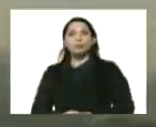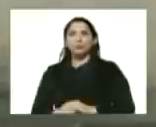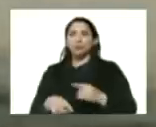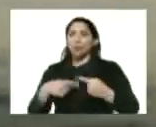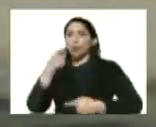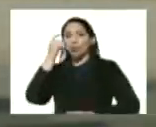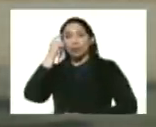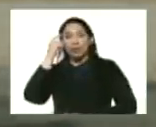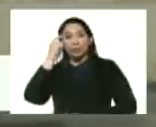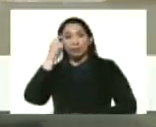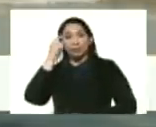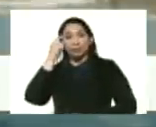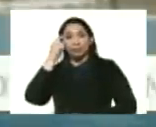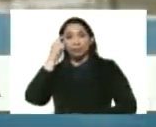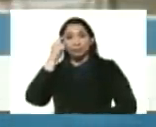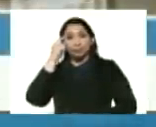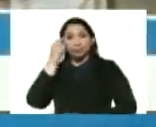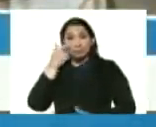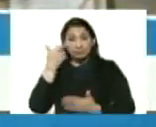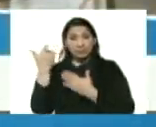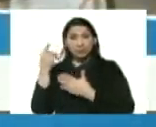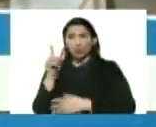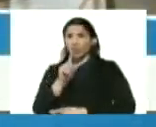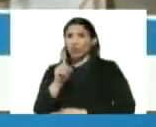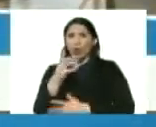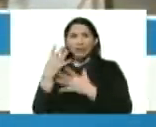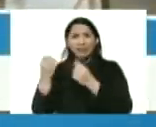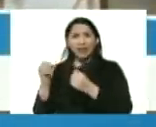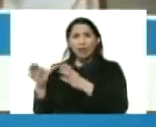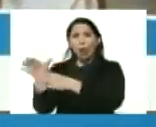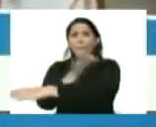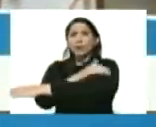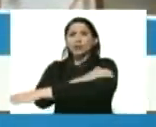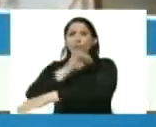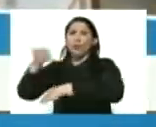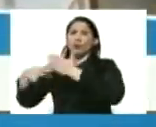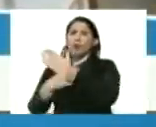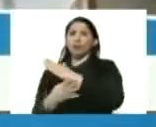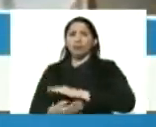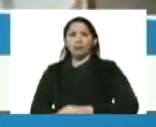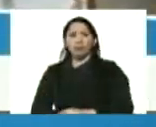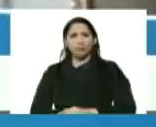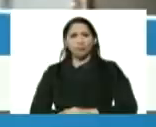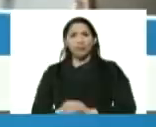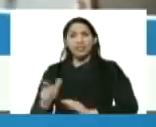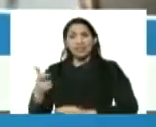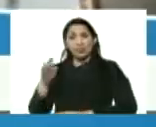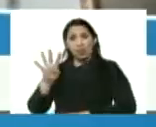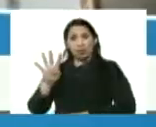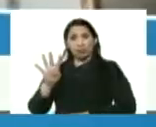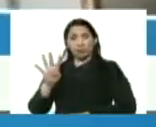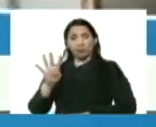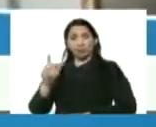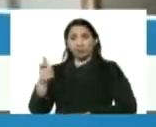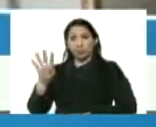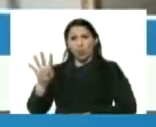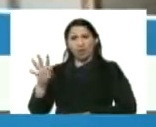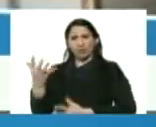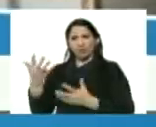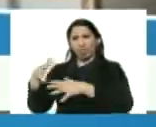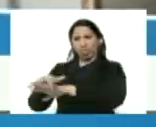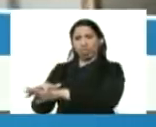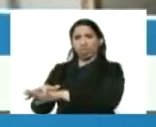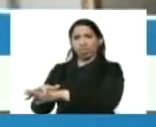días eso es lo que no entiende la derecha guaidocista del g4 el g4 en conjunto ellos